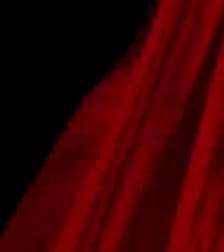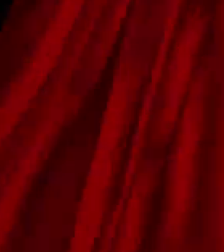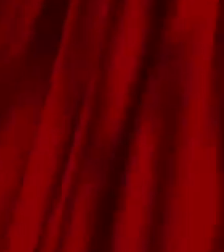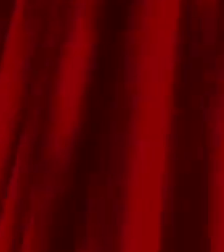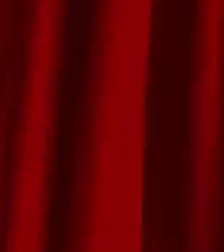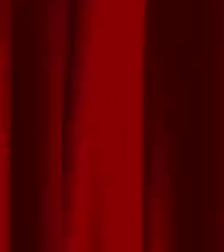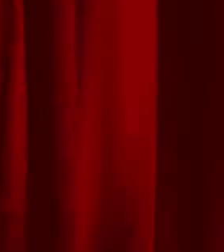¡Gracias, Felipe!